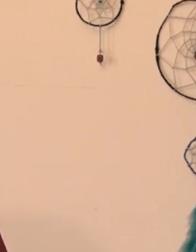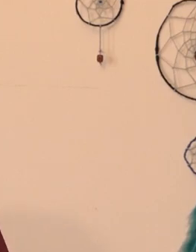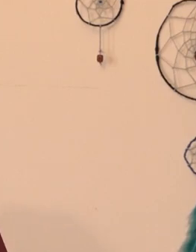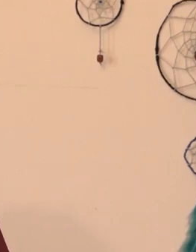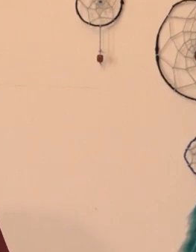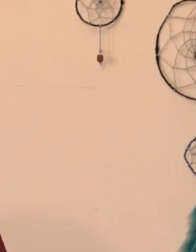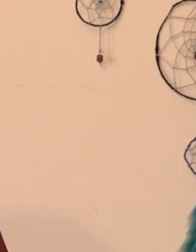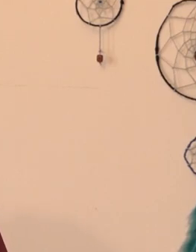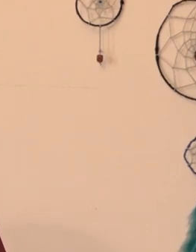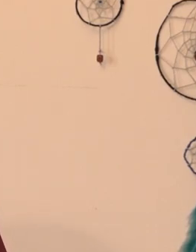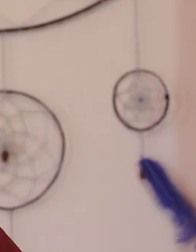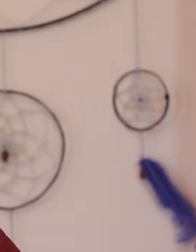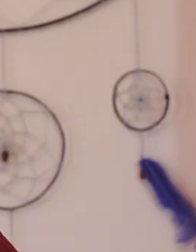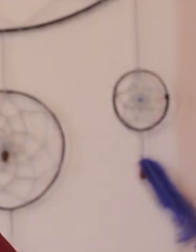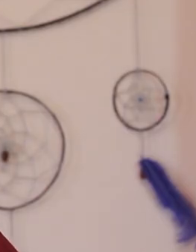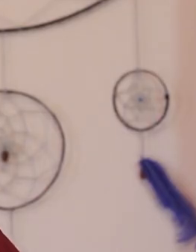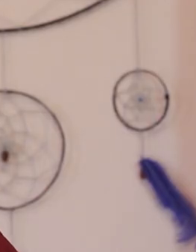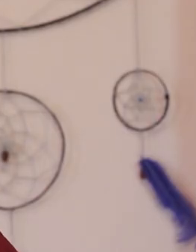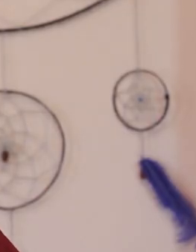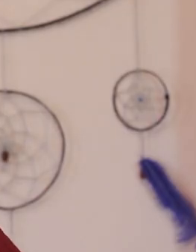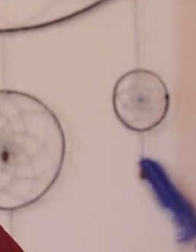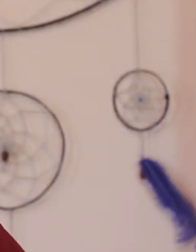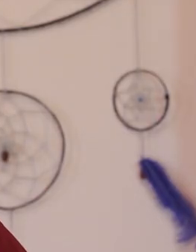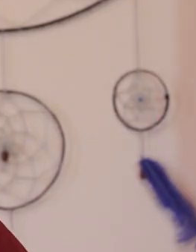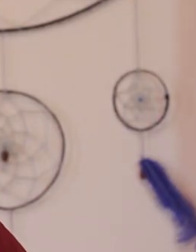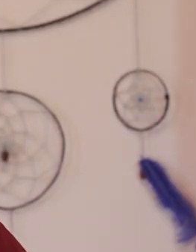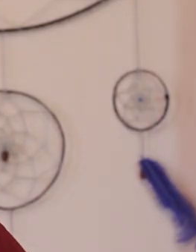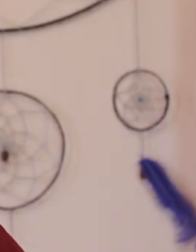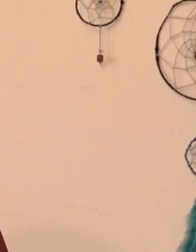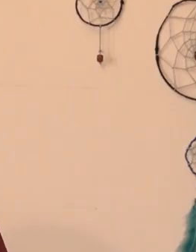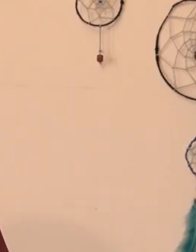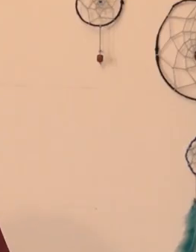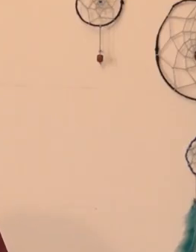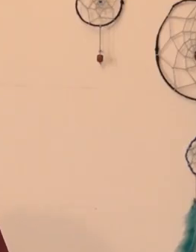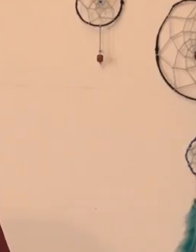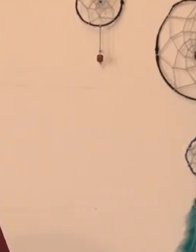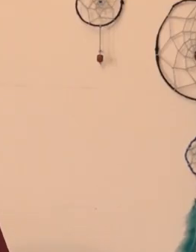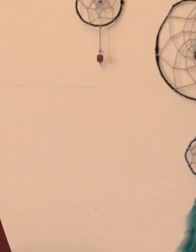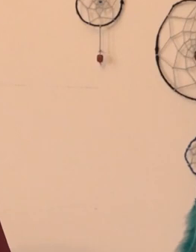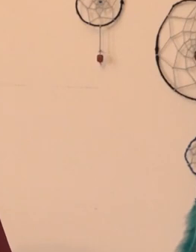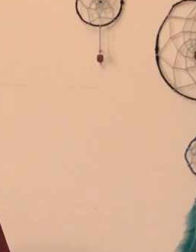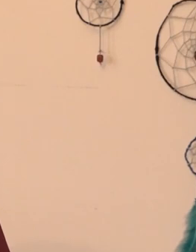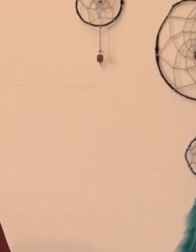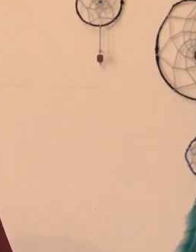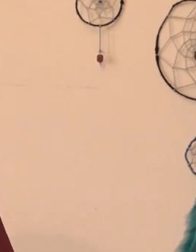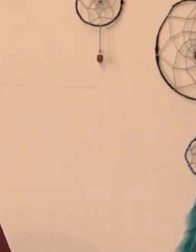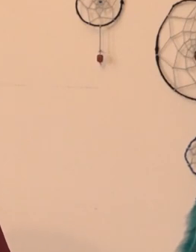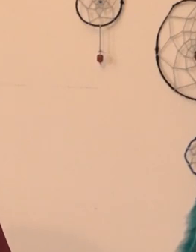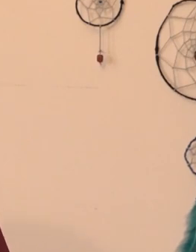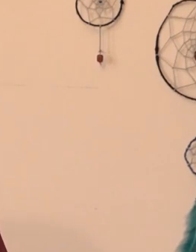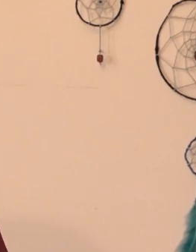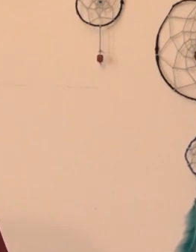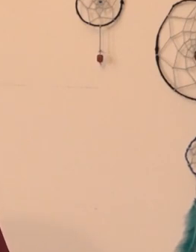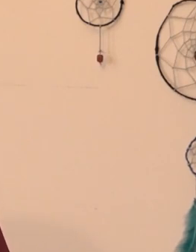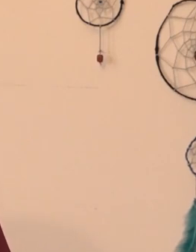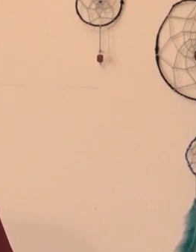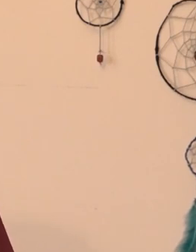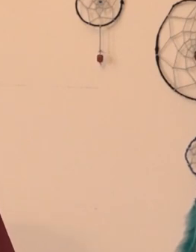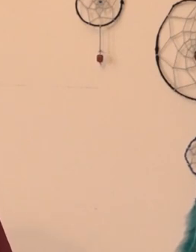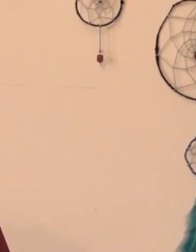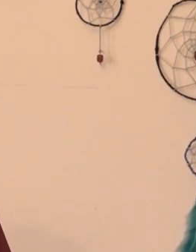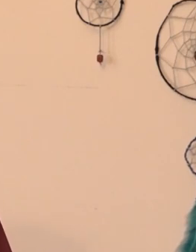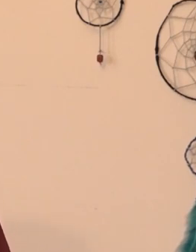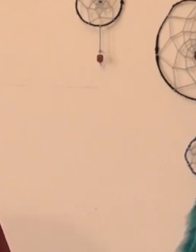Laboratorio de Biología Molecular de la Universidad del Magdalena, en aras de ser procesadas y determinar los casos positivos.